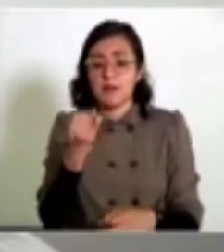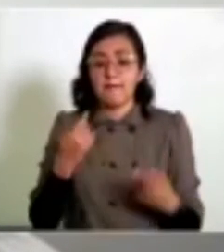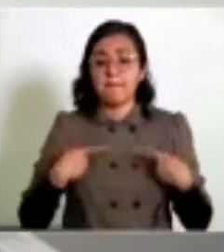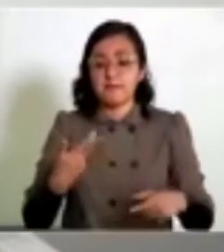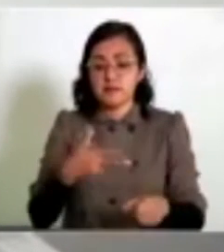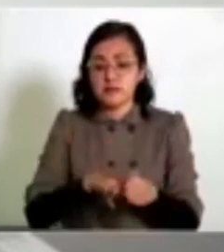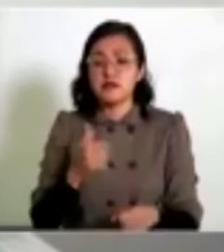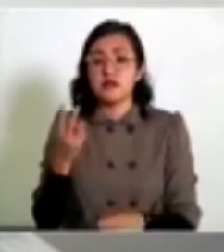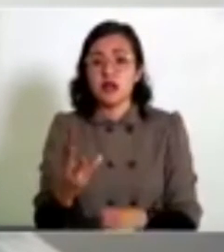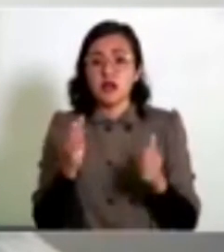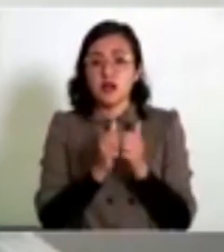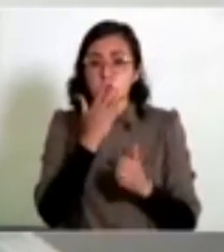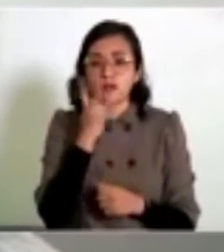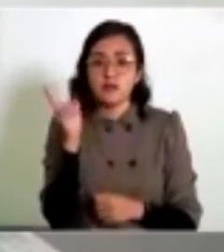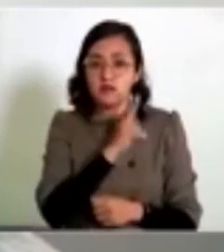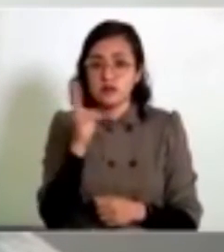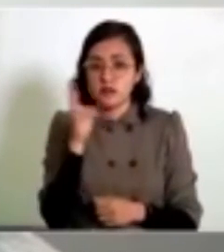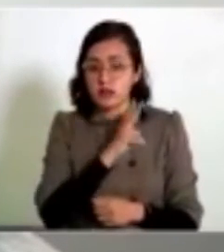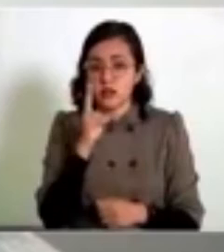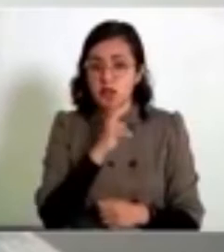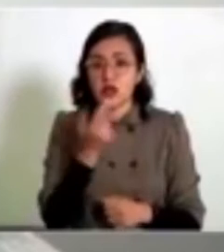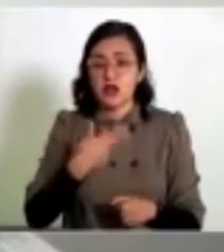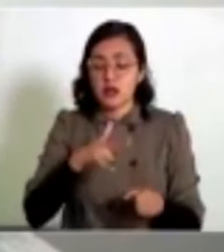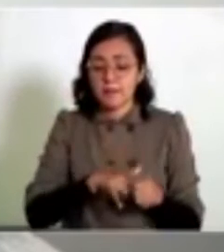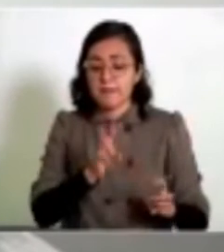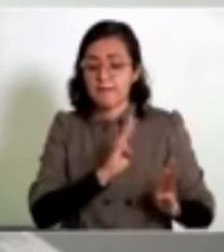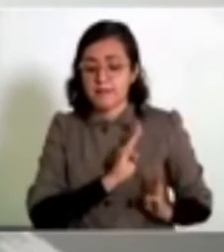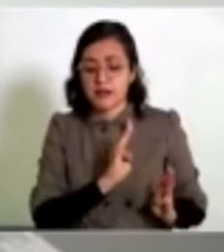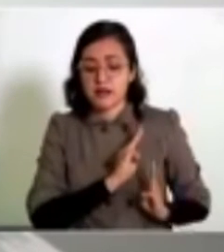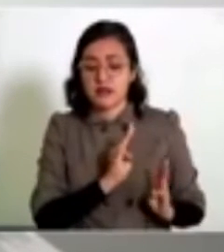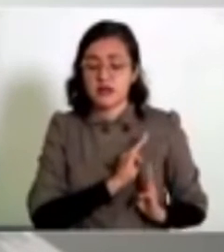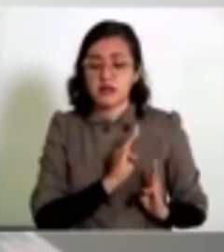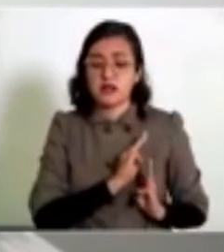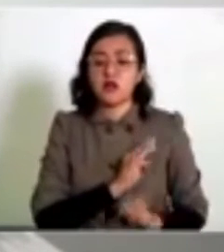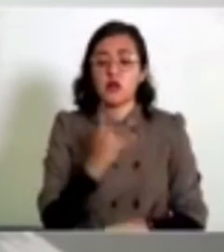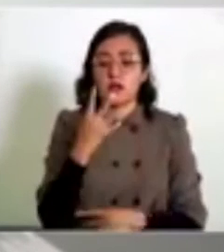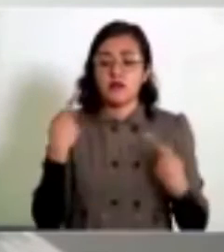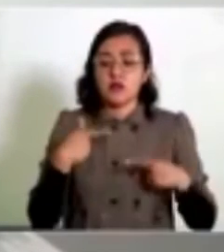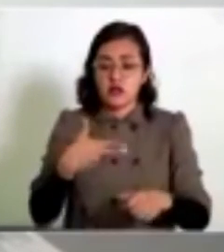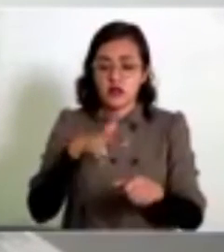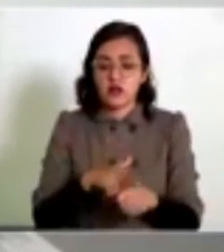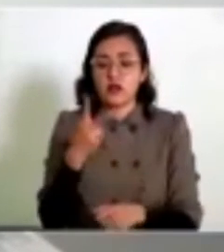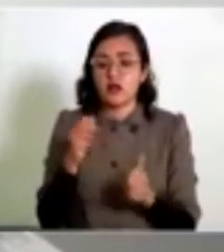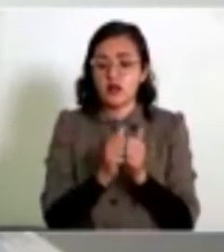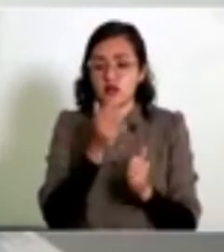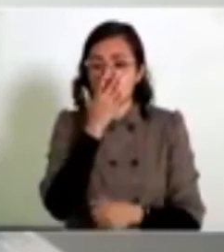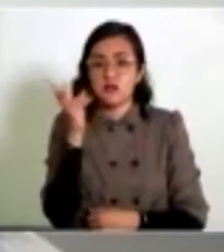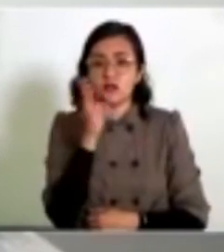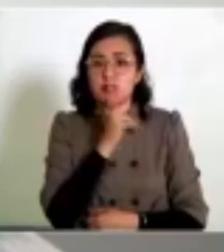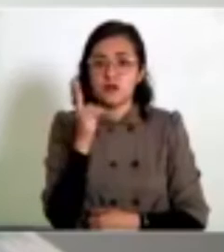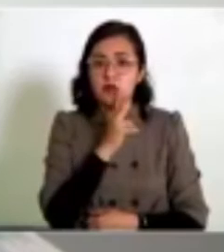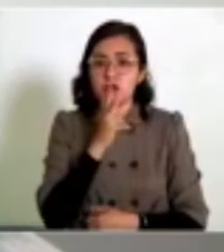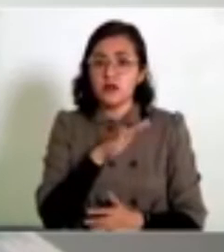pacientes y 3 con ventilación asistida. Hospital militar regional, 4 pacientes, 2 con ventilación